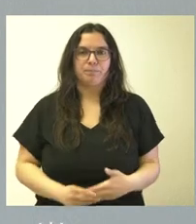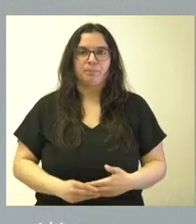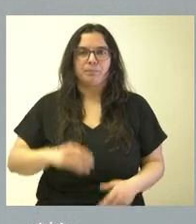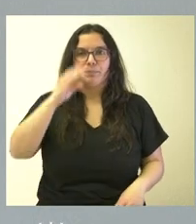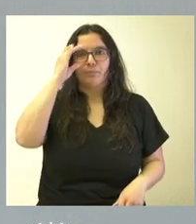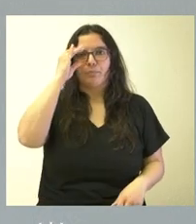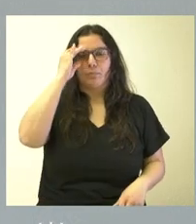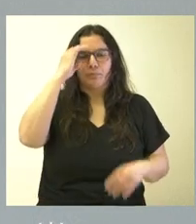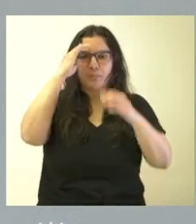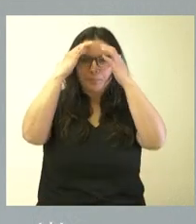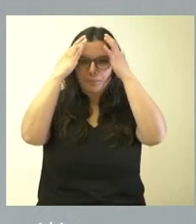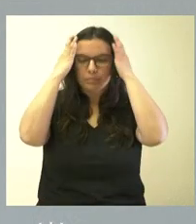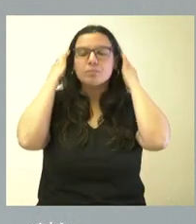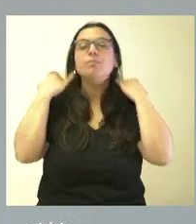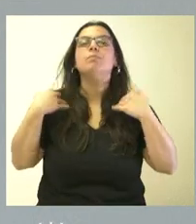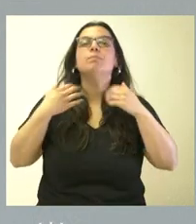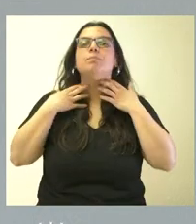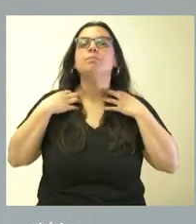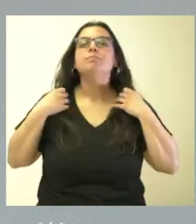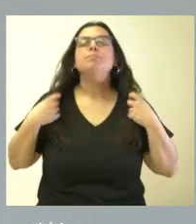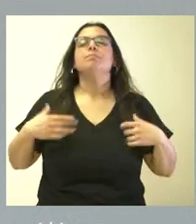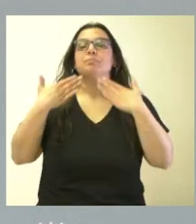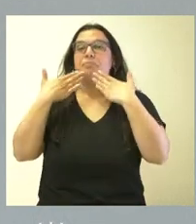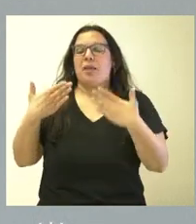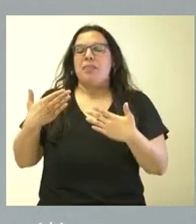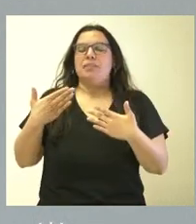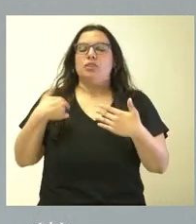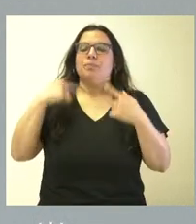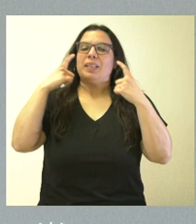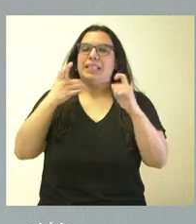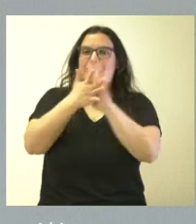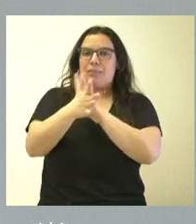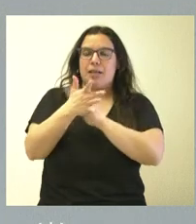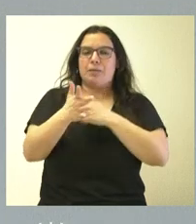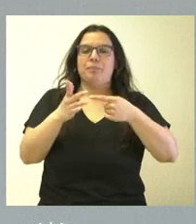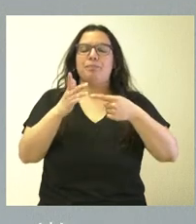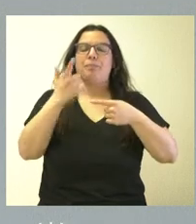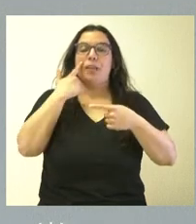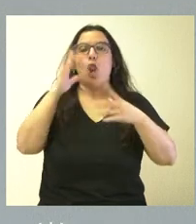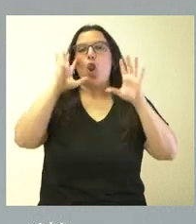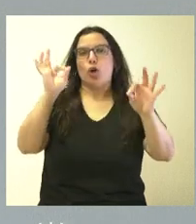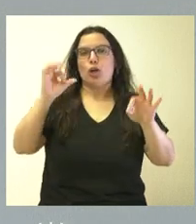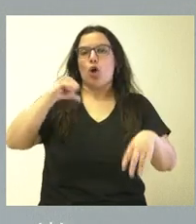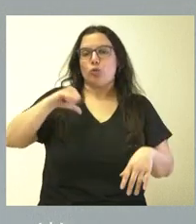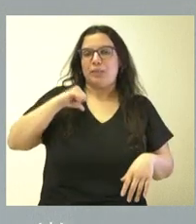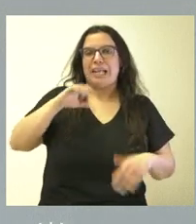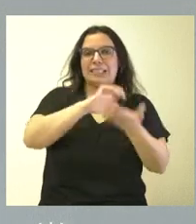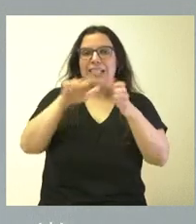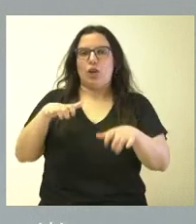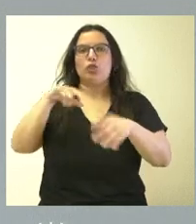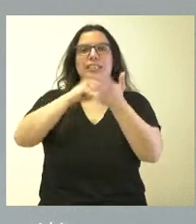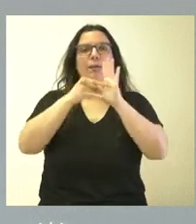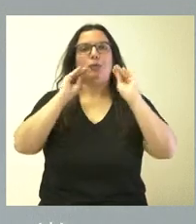Sí, pues muchas gracias. Procuraré intentar explicarlo. Lógicamente, los hospitales de Castilla y León sí tienen sus sistemas informáticos